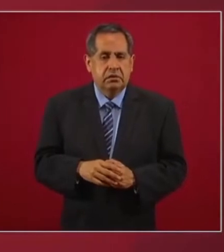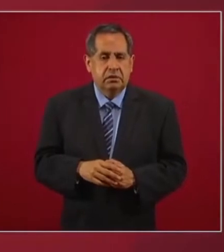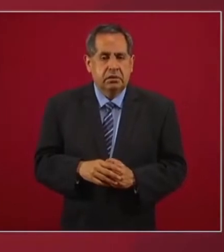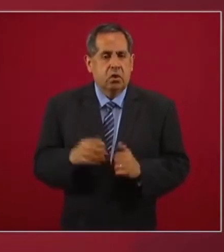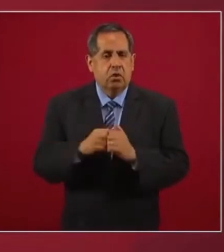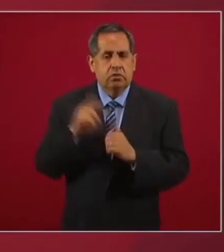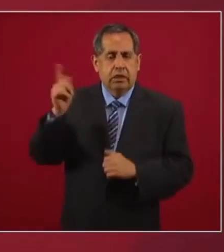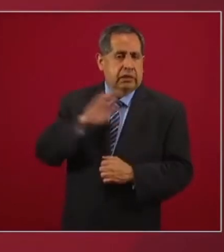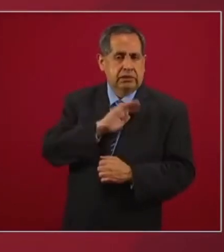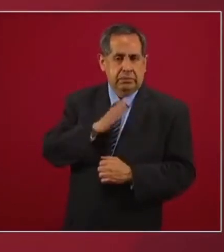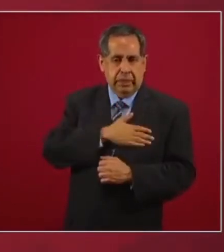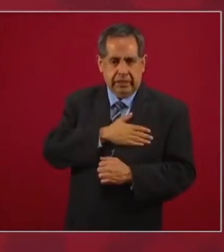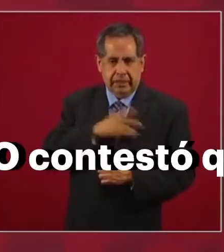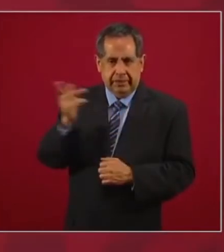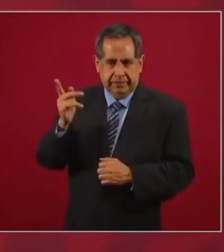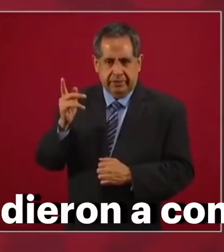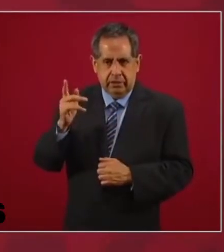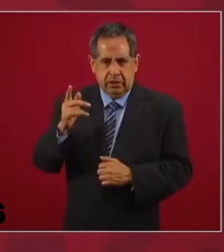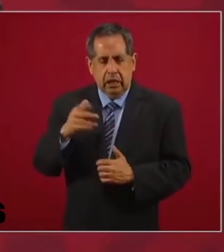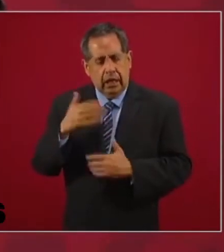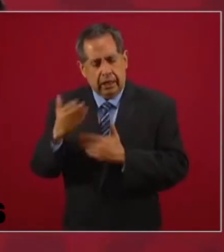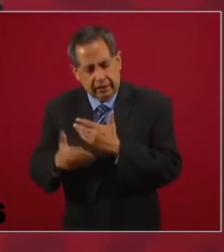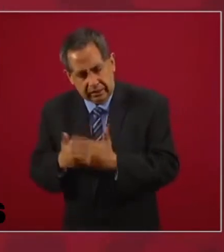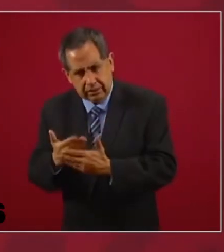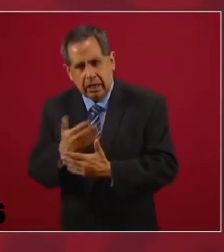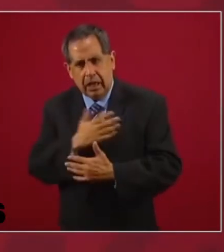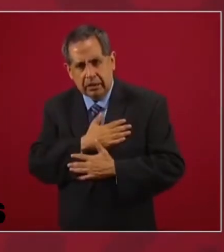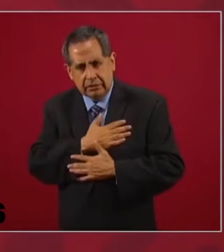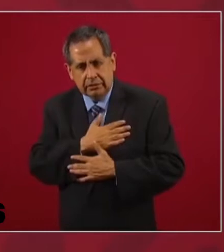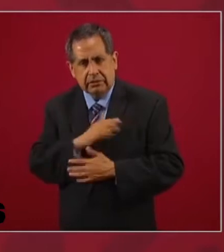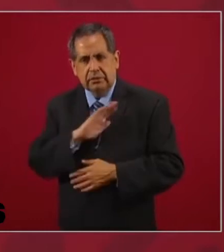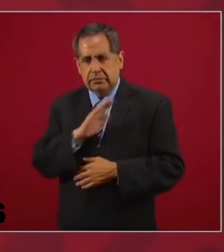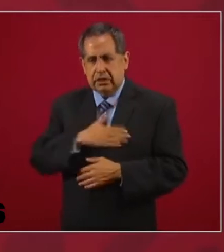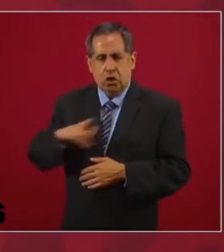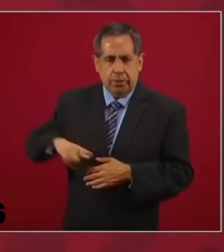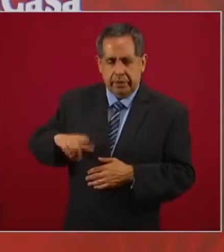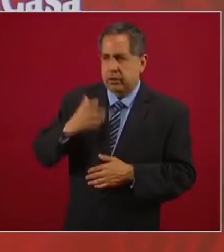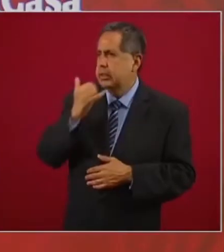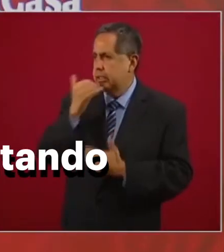con España, le ofrezco disculpas al pueblo español y al gobierno español,